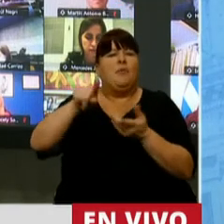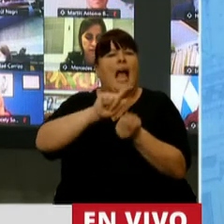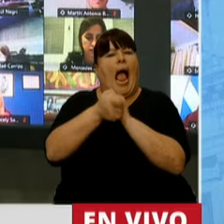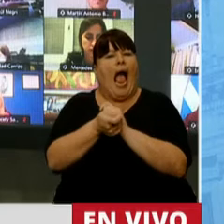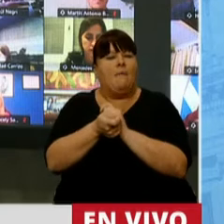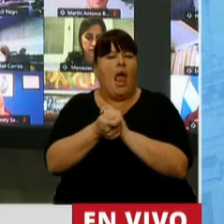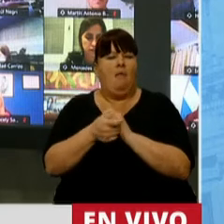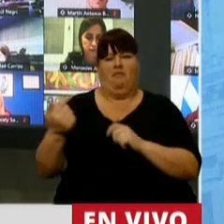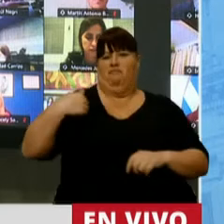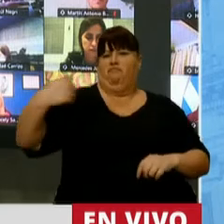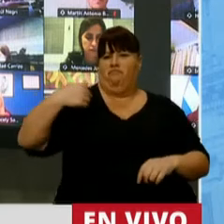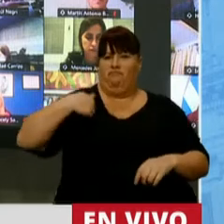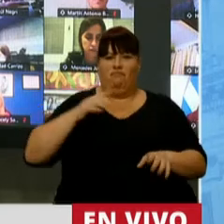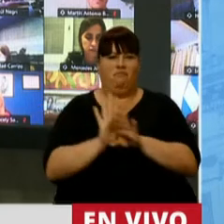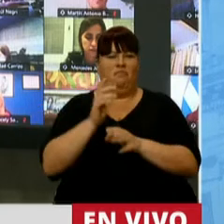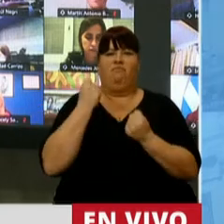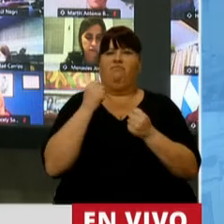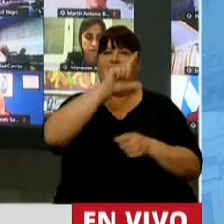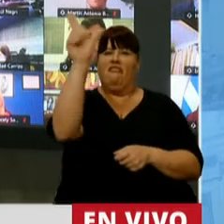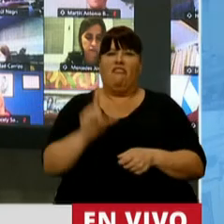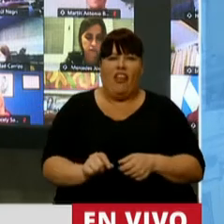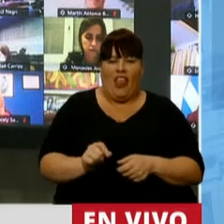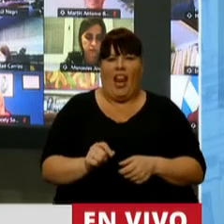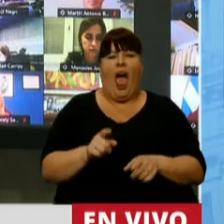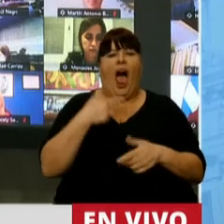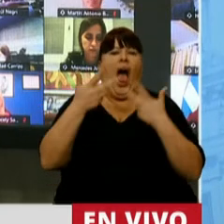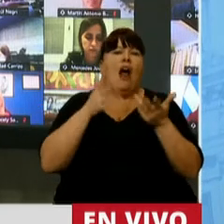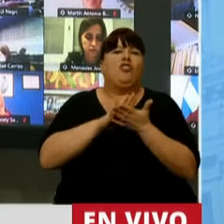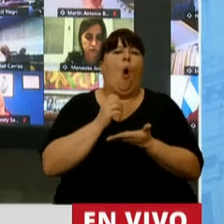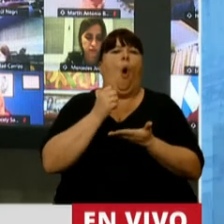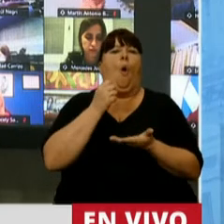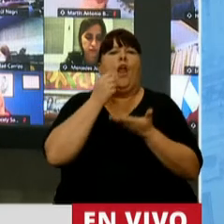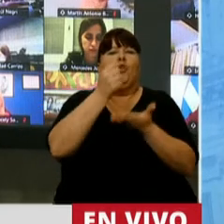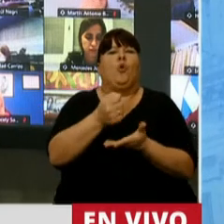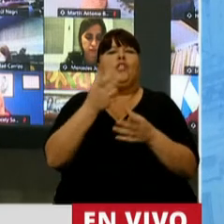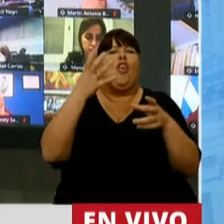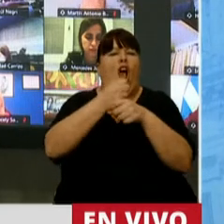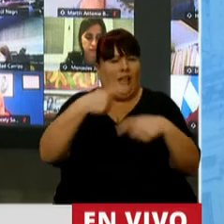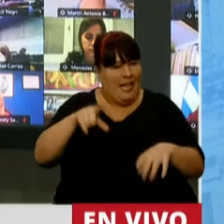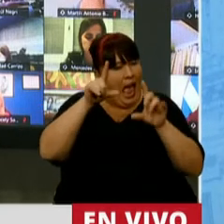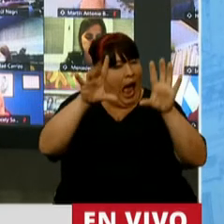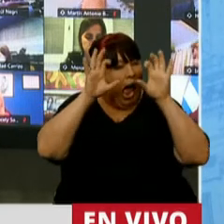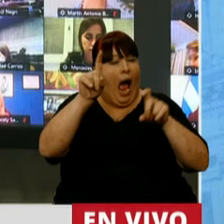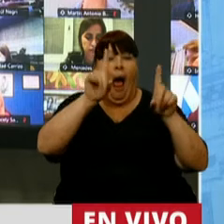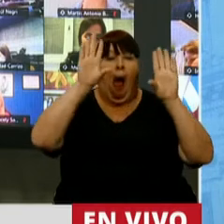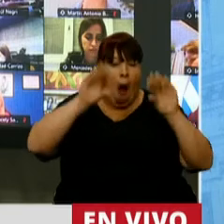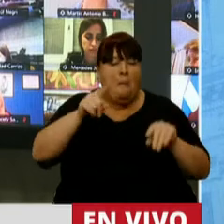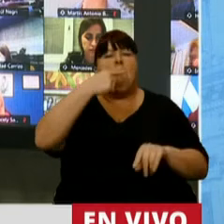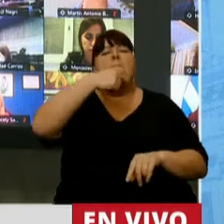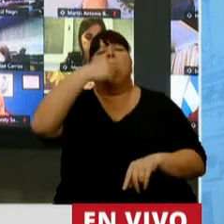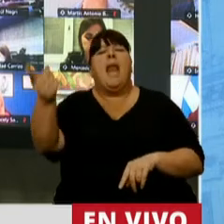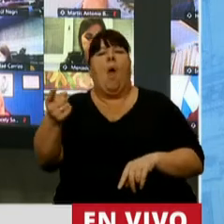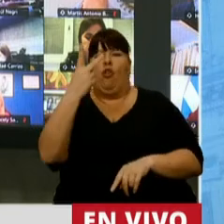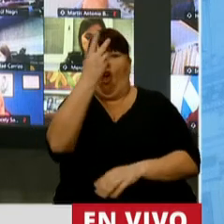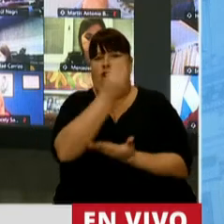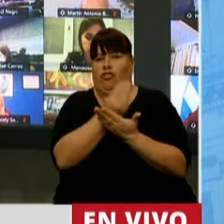Cambiemos se golpean el pecho en nombre del federalismo hablando de subsidios a transporte. Les recuerdo, y si no se acuerdan pregúntenle